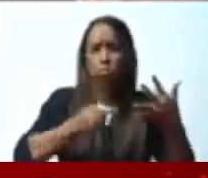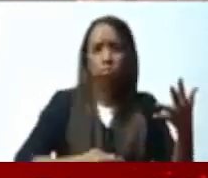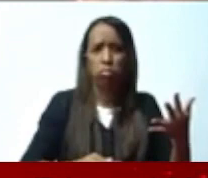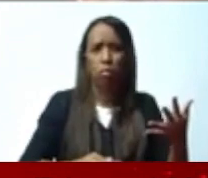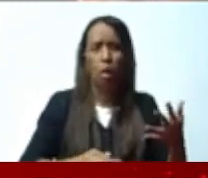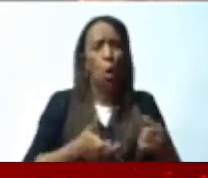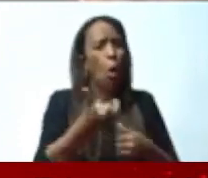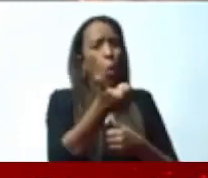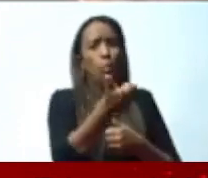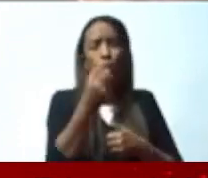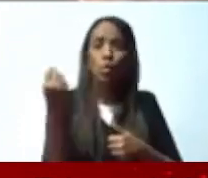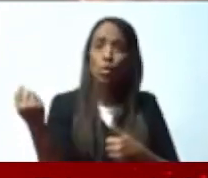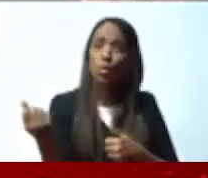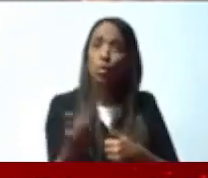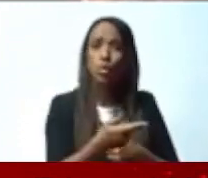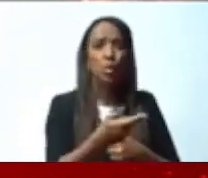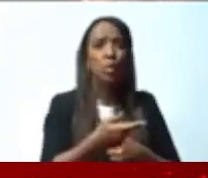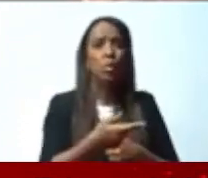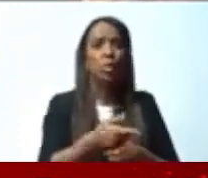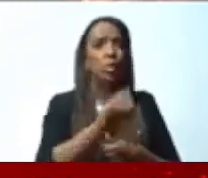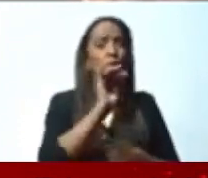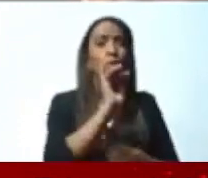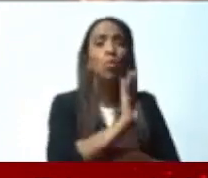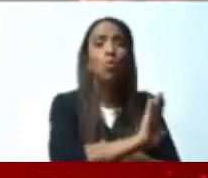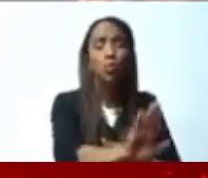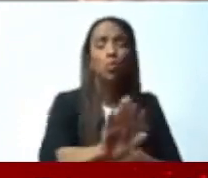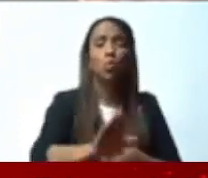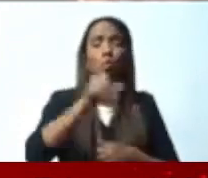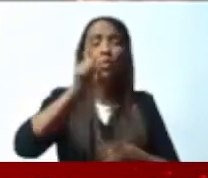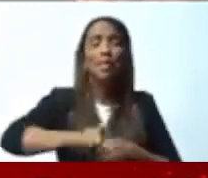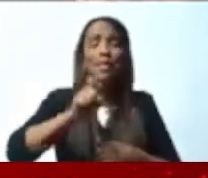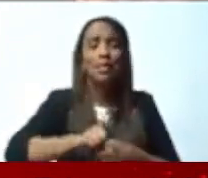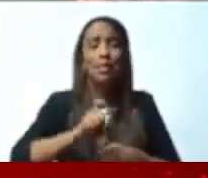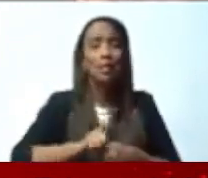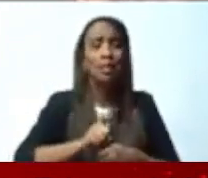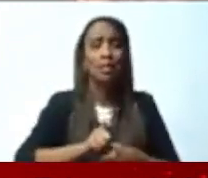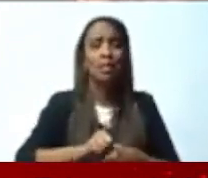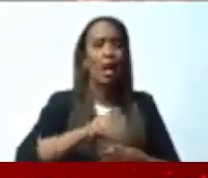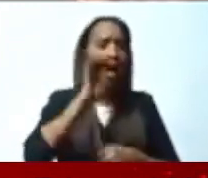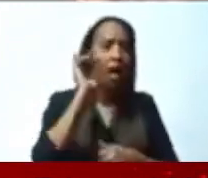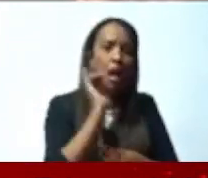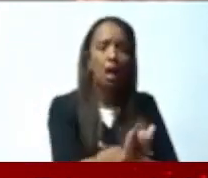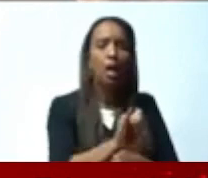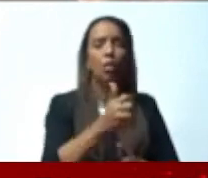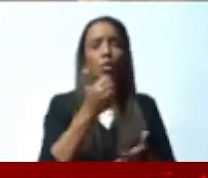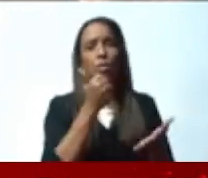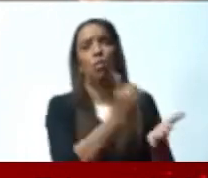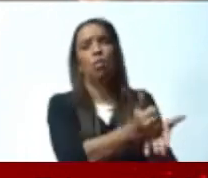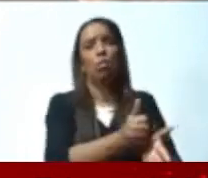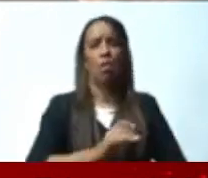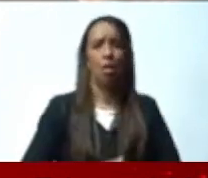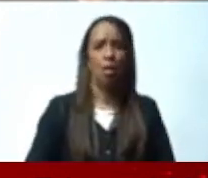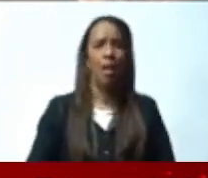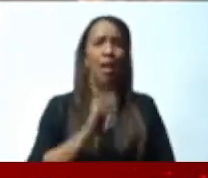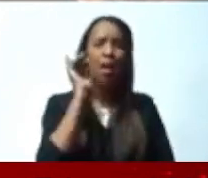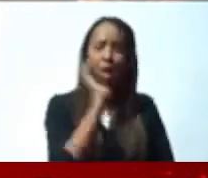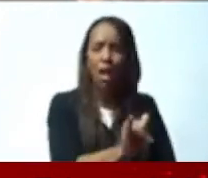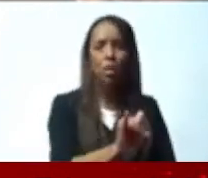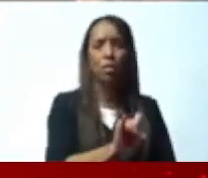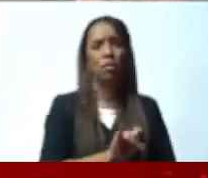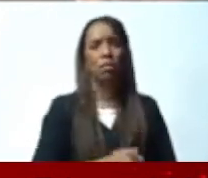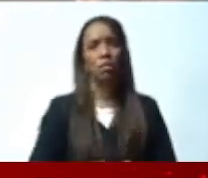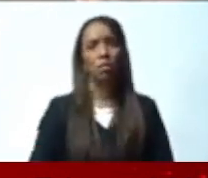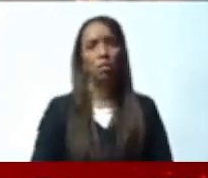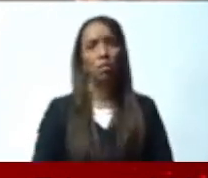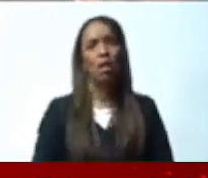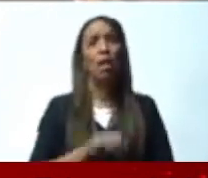de las élites económicas. Entonces, no más préstamos debemos de tomar para esas condiciones. Vamos a focalizar los